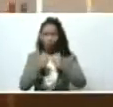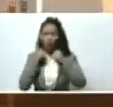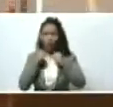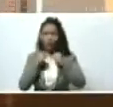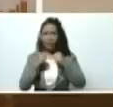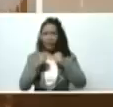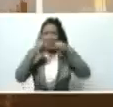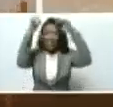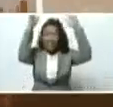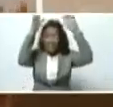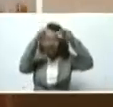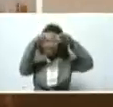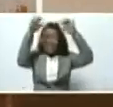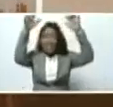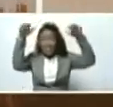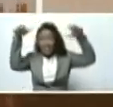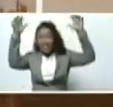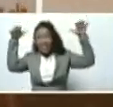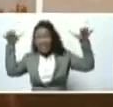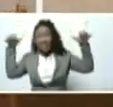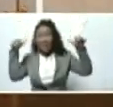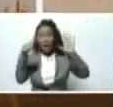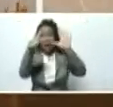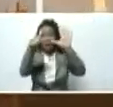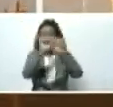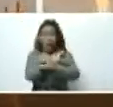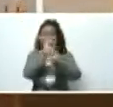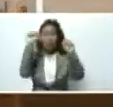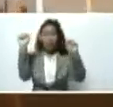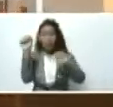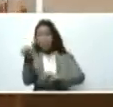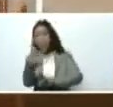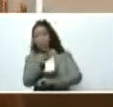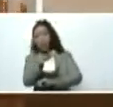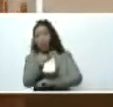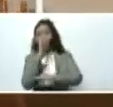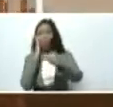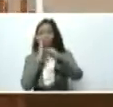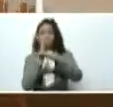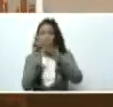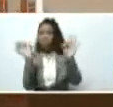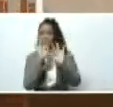Nos llovió desde las seis de la mañana, aproximadamente, sin parar.